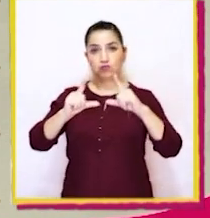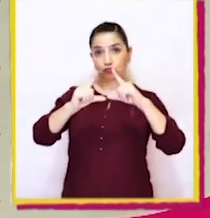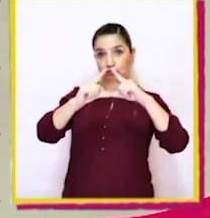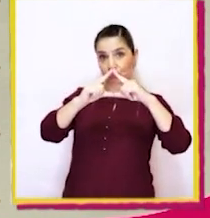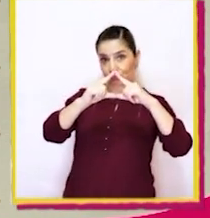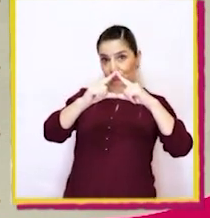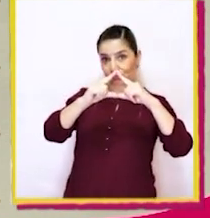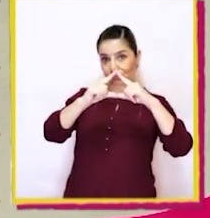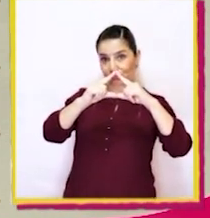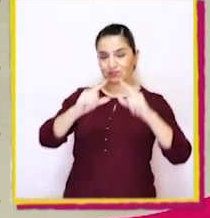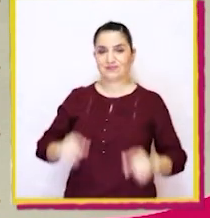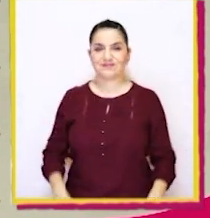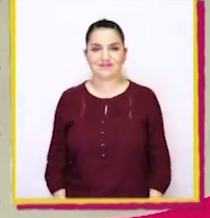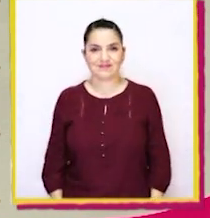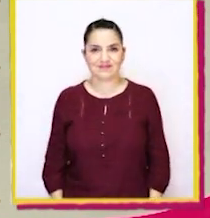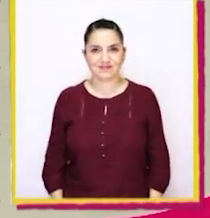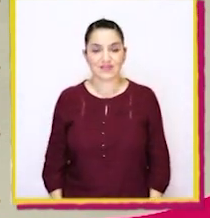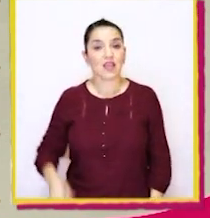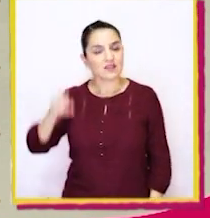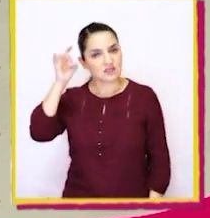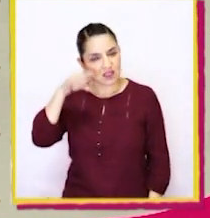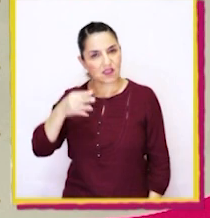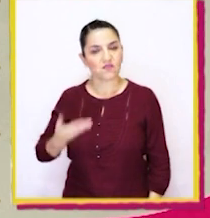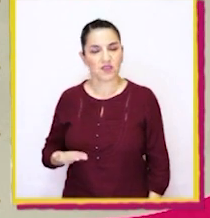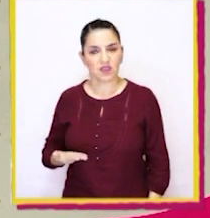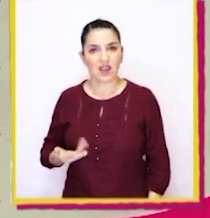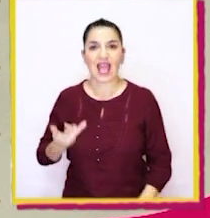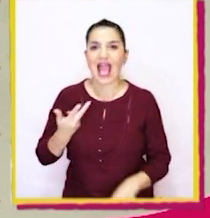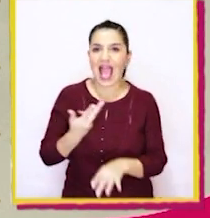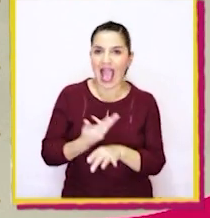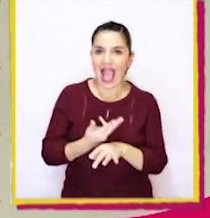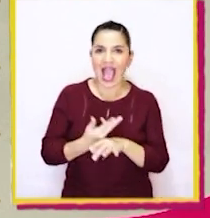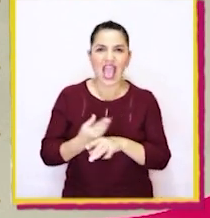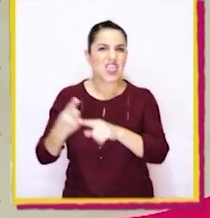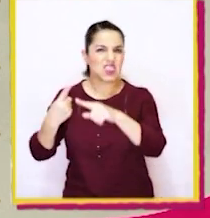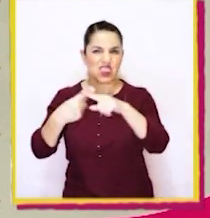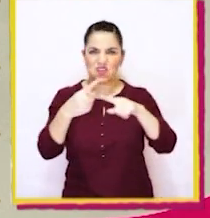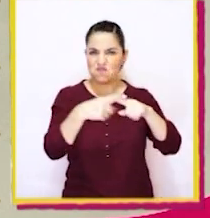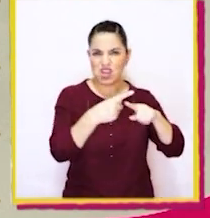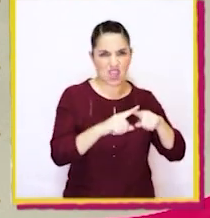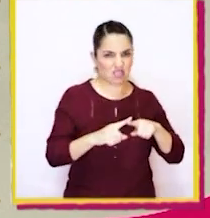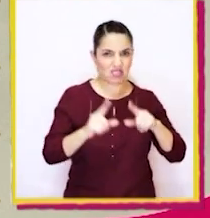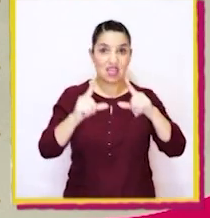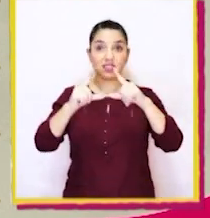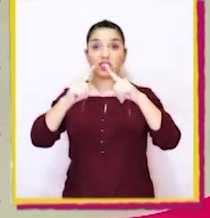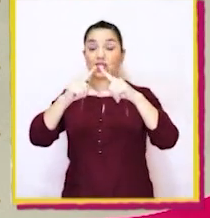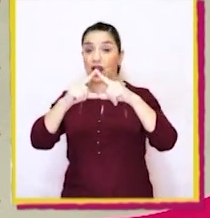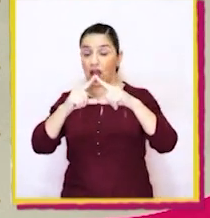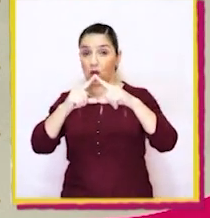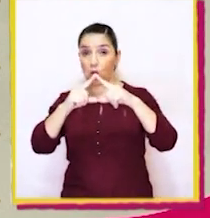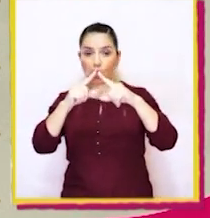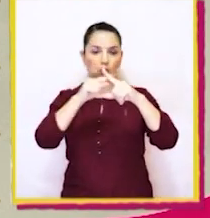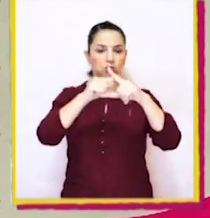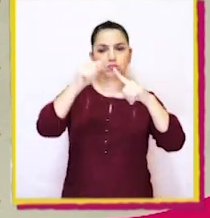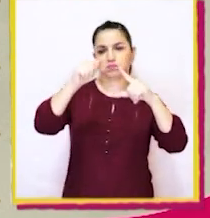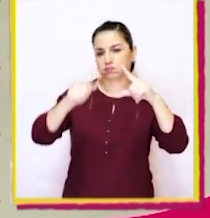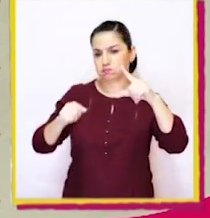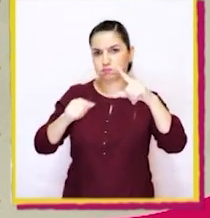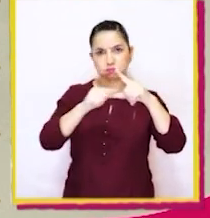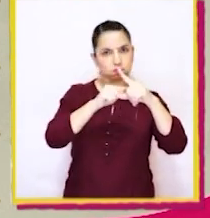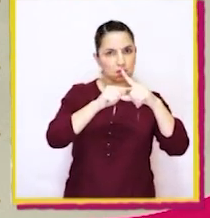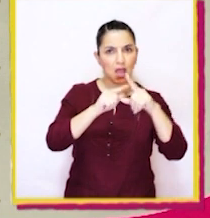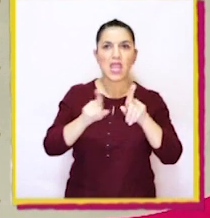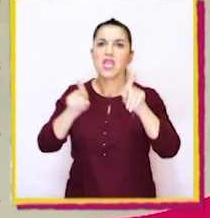triángulo. ¿Saben qué? Existen varios tipos de triángulos. Los lados